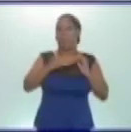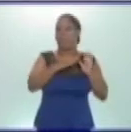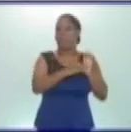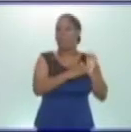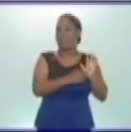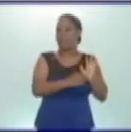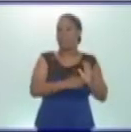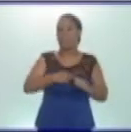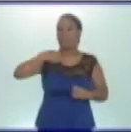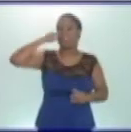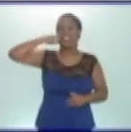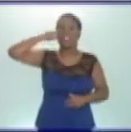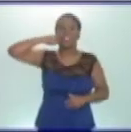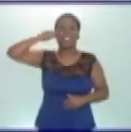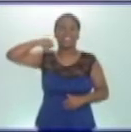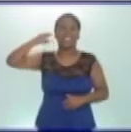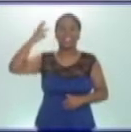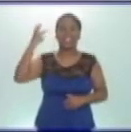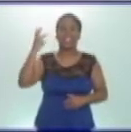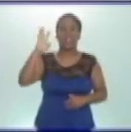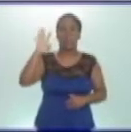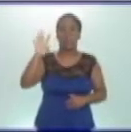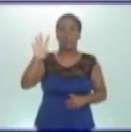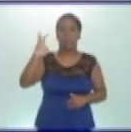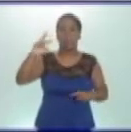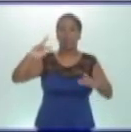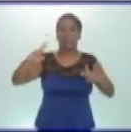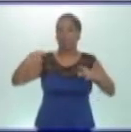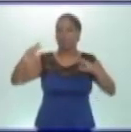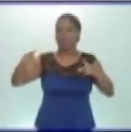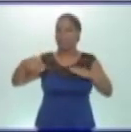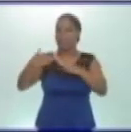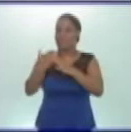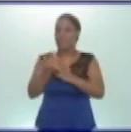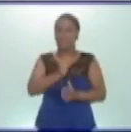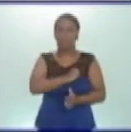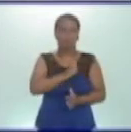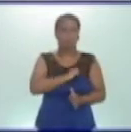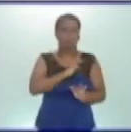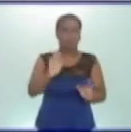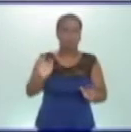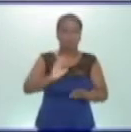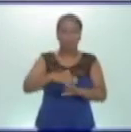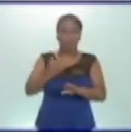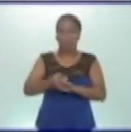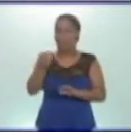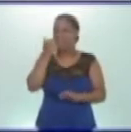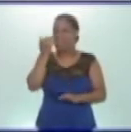Lavarse los dientes tres o cuatro veces al día, en cualquier ocasión que ingieras alimentos.